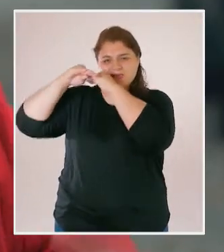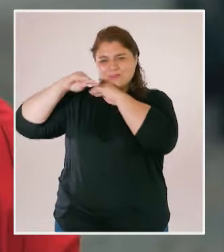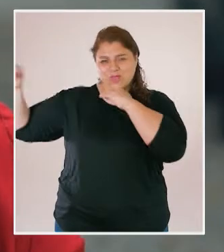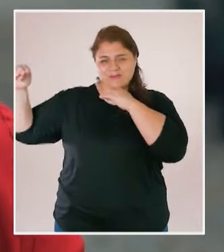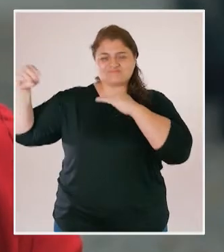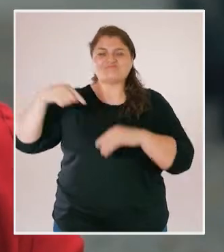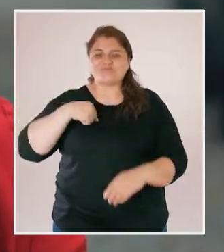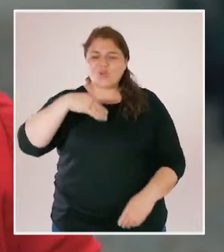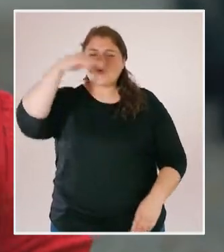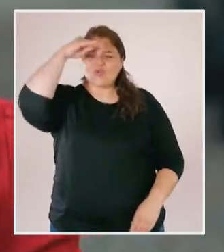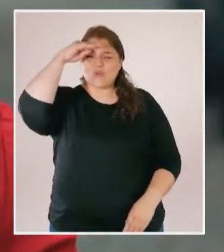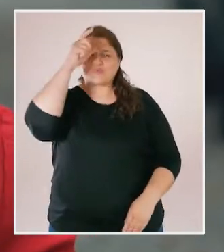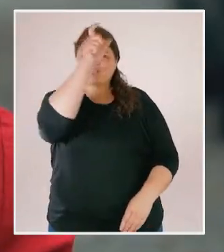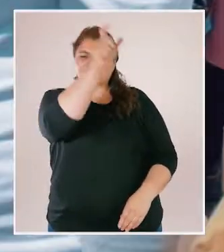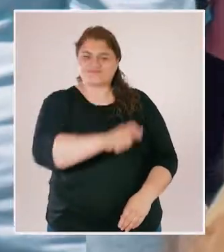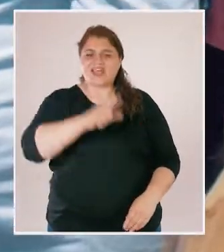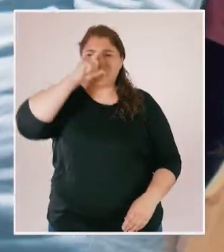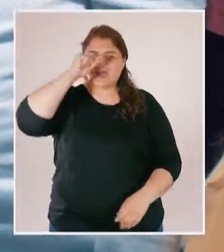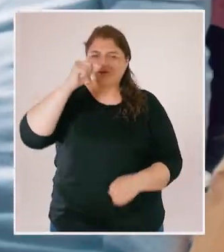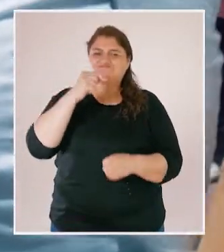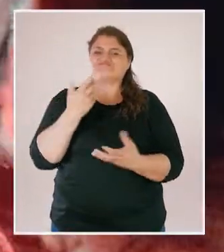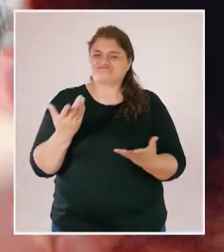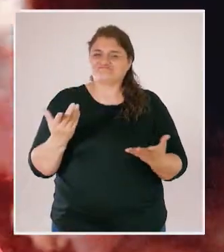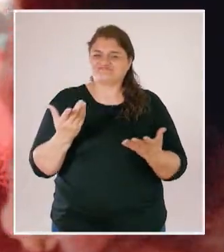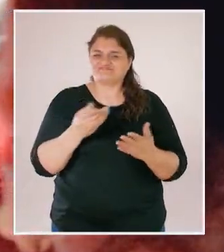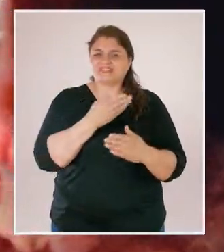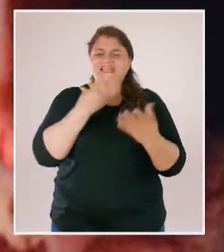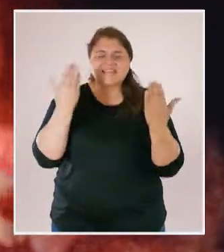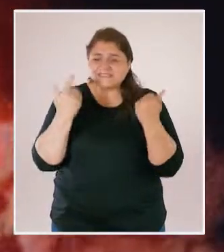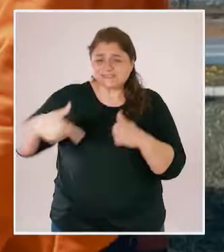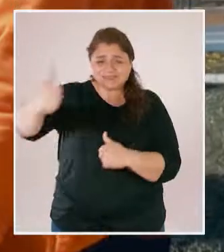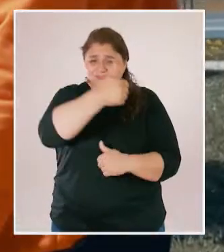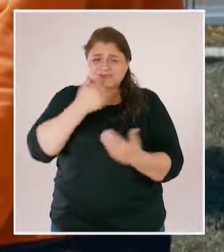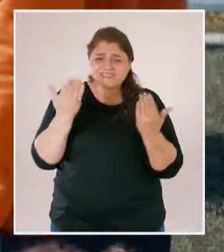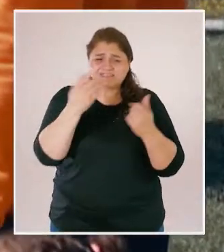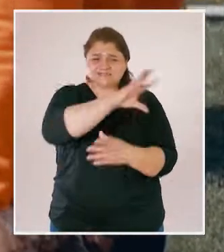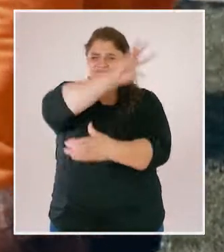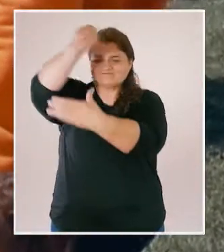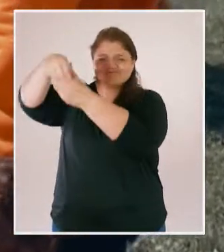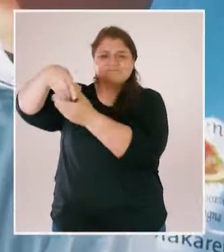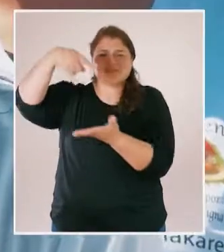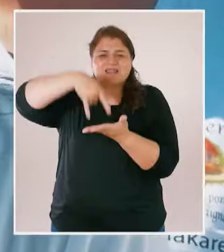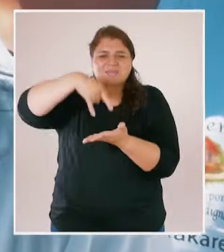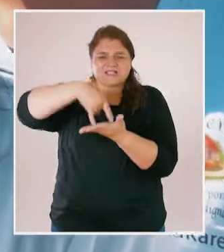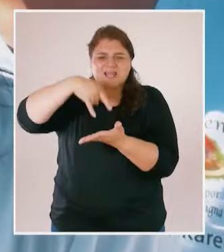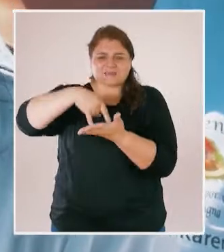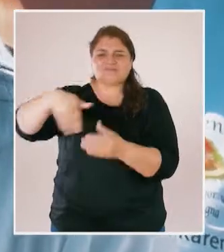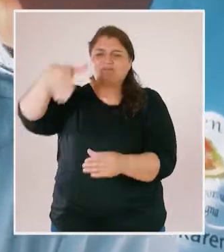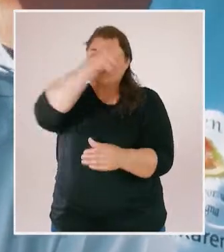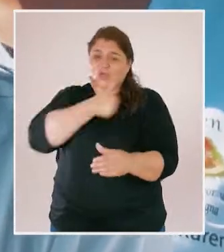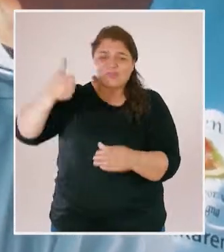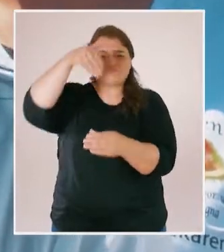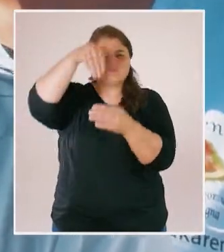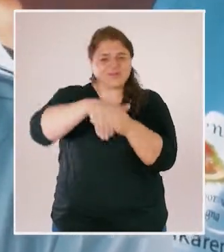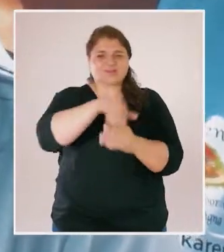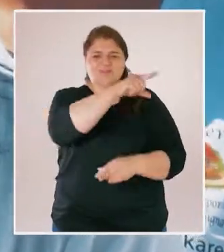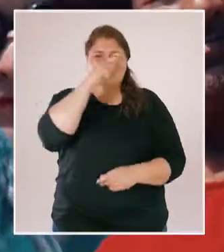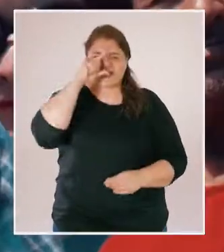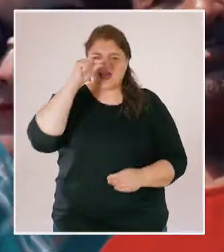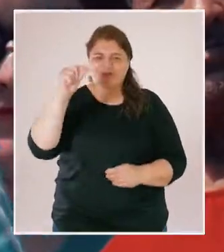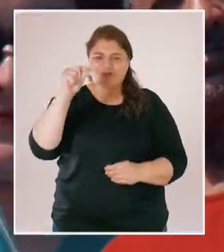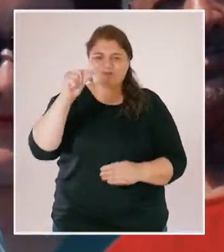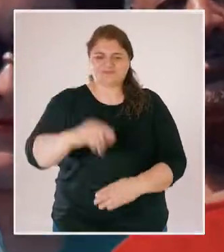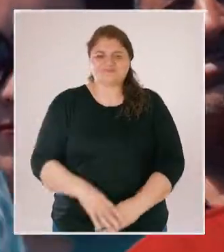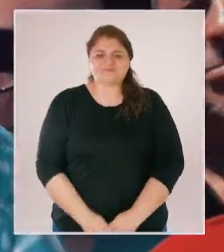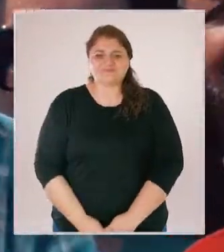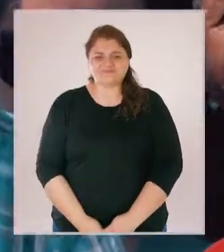que a igual pega, igual paga. Porque conozco el trabajo de Carol y confío en ella. Las mujeres la necesitamos en el Parlamento.